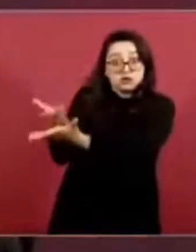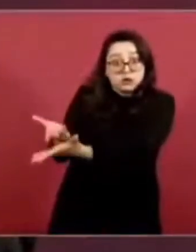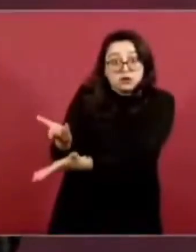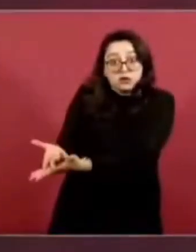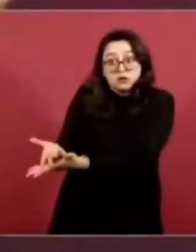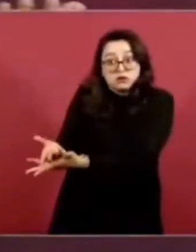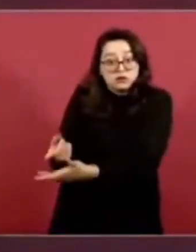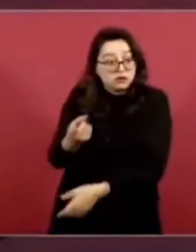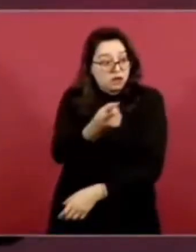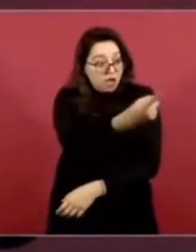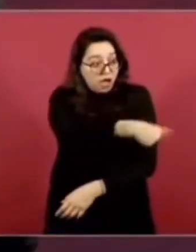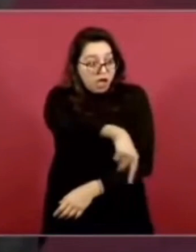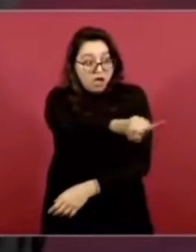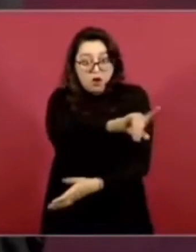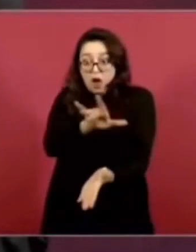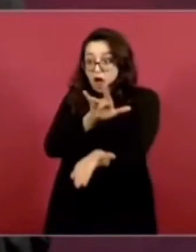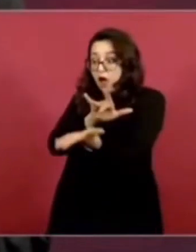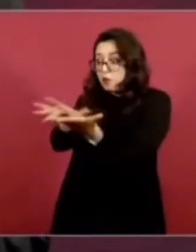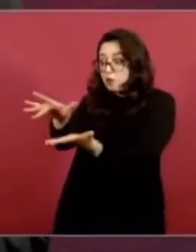pues así piensan